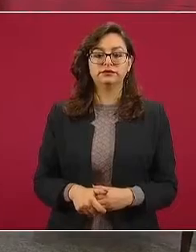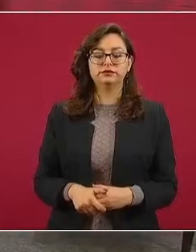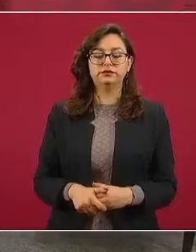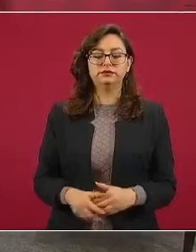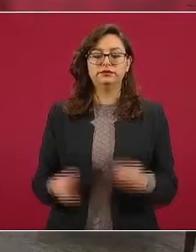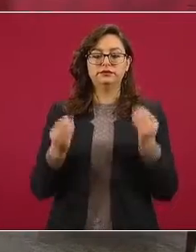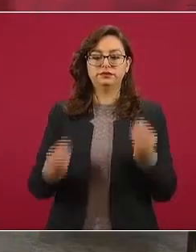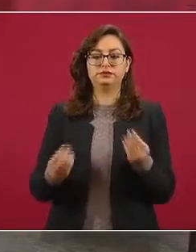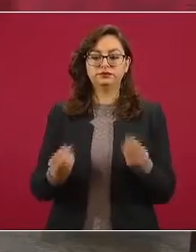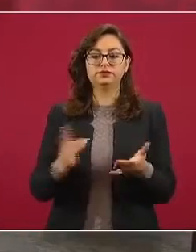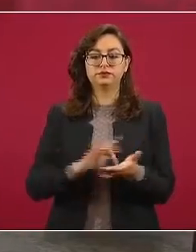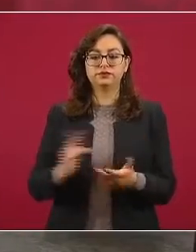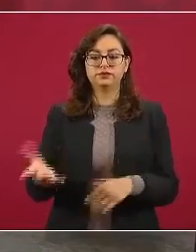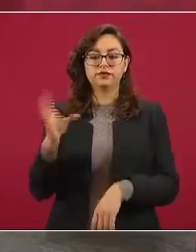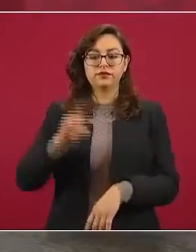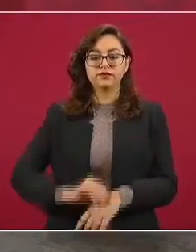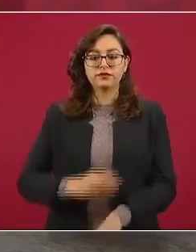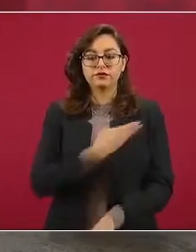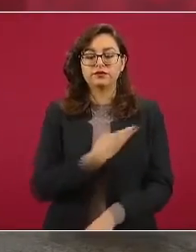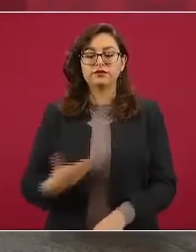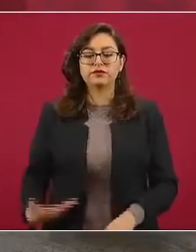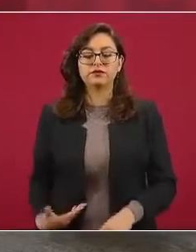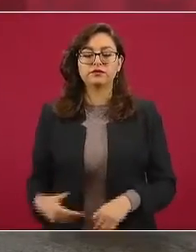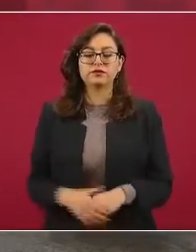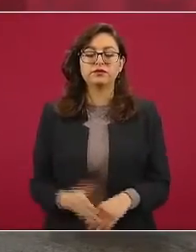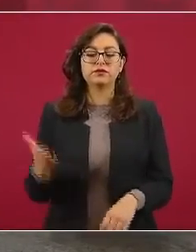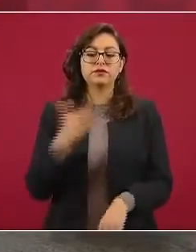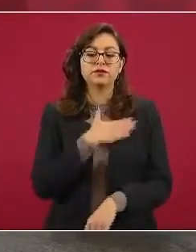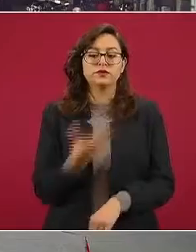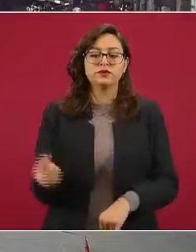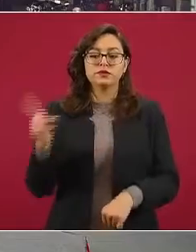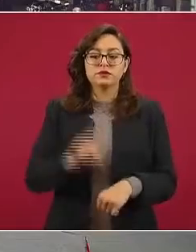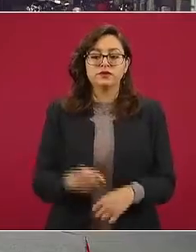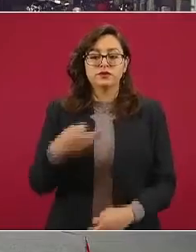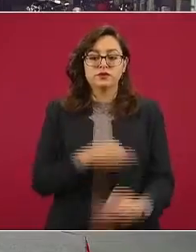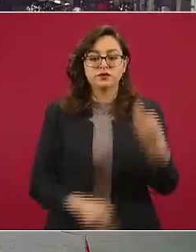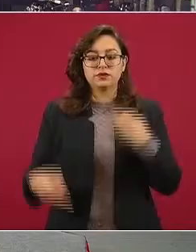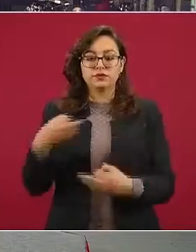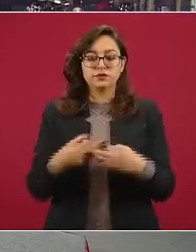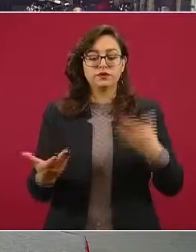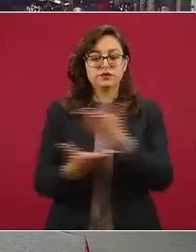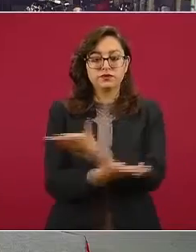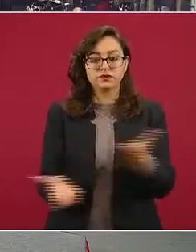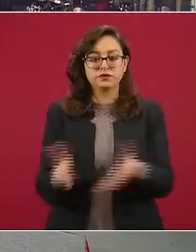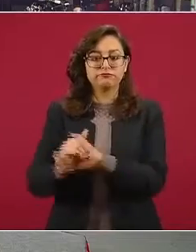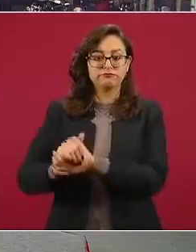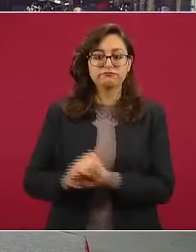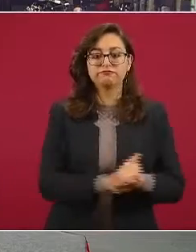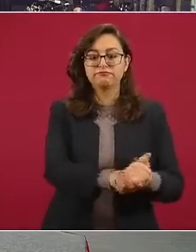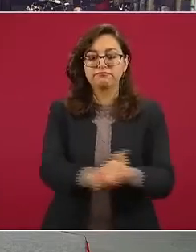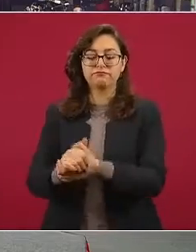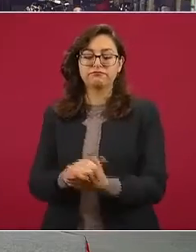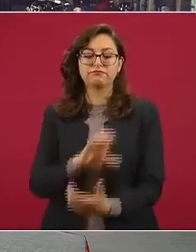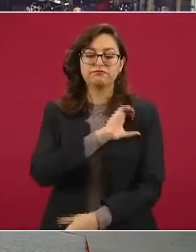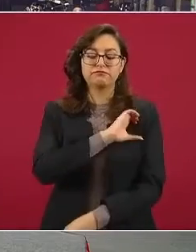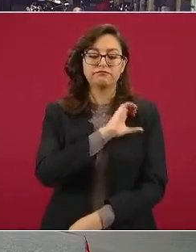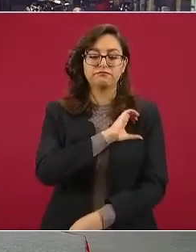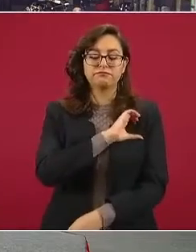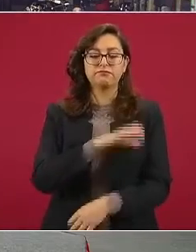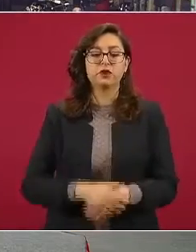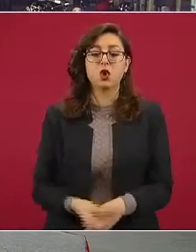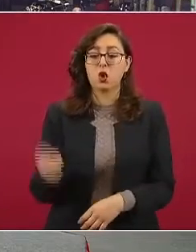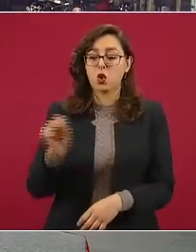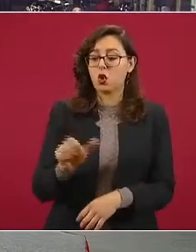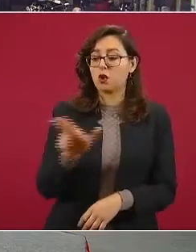Por mi señor presidente, muy buenos días a todas, a todos ustedes, los saludo con afecto. Hoy martes